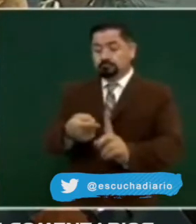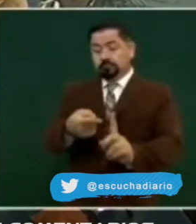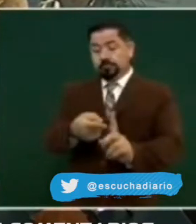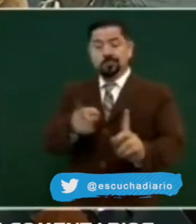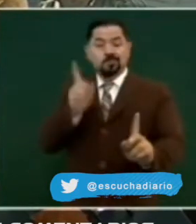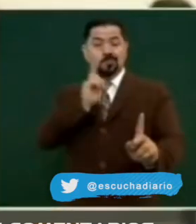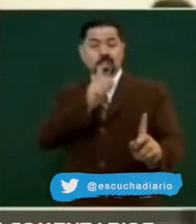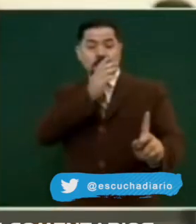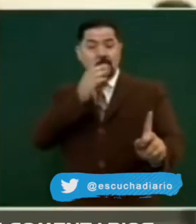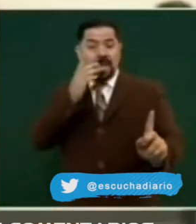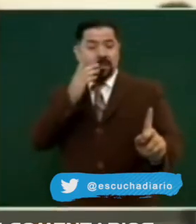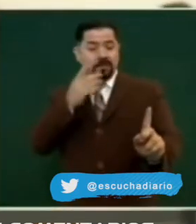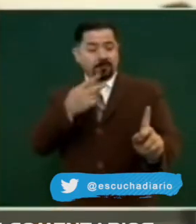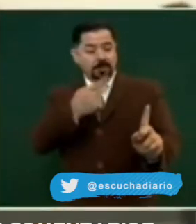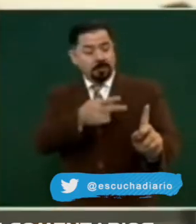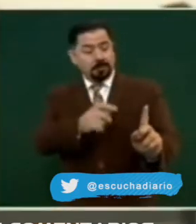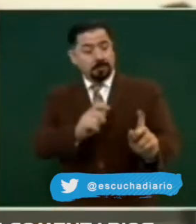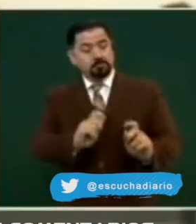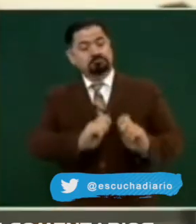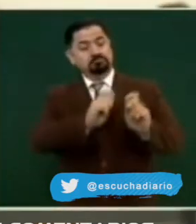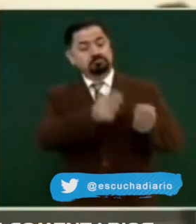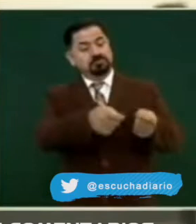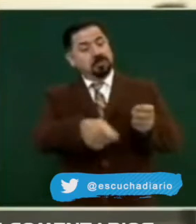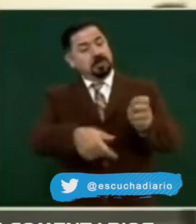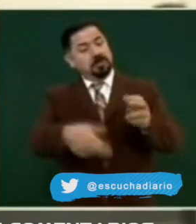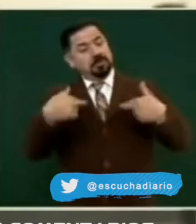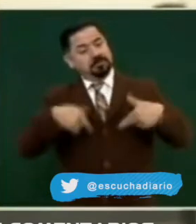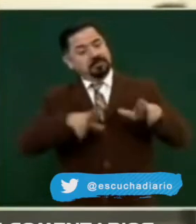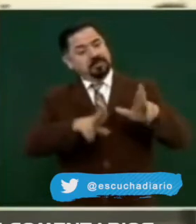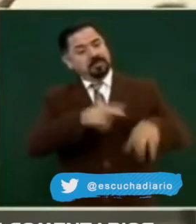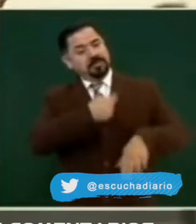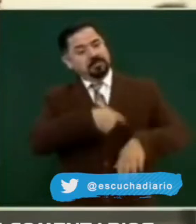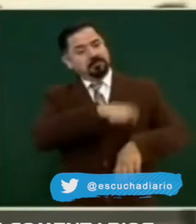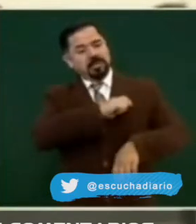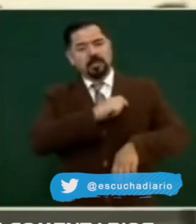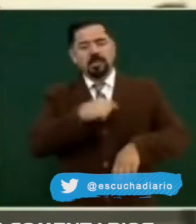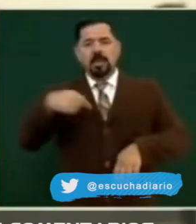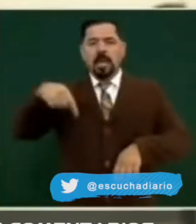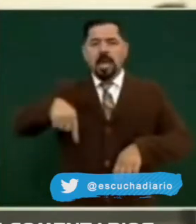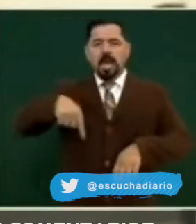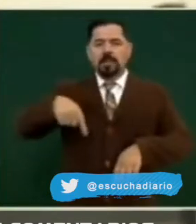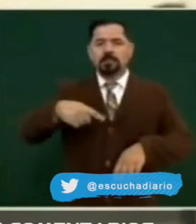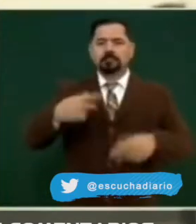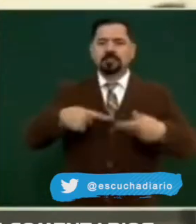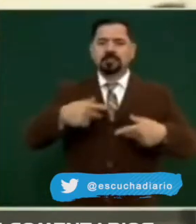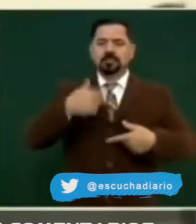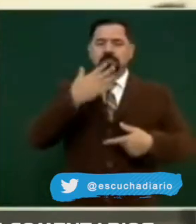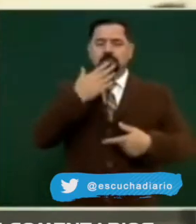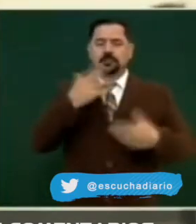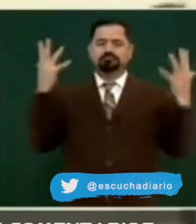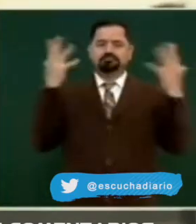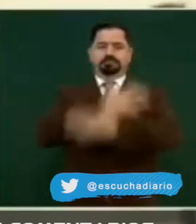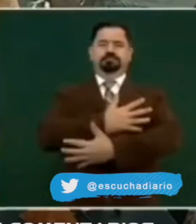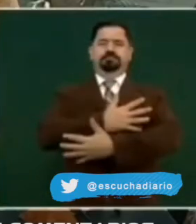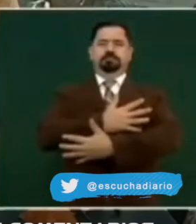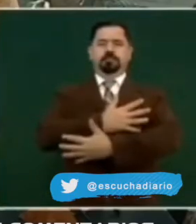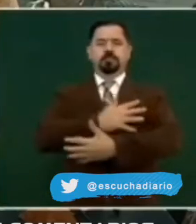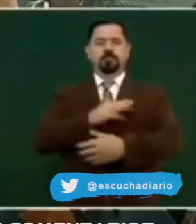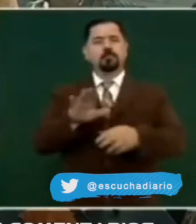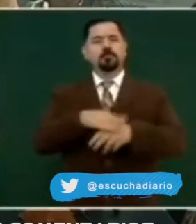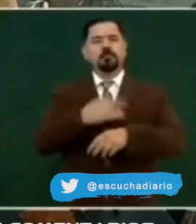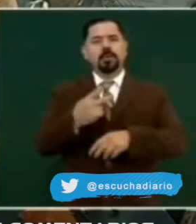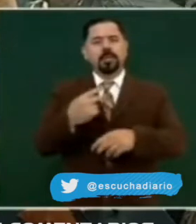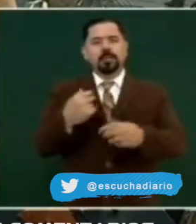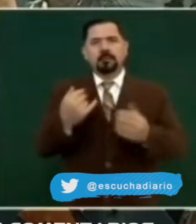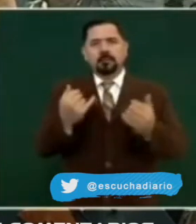muchos acá en Sonora, dejó la víbora chillando. Porque no todos piensan como usted,